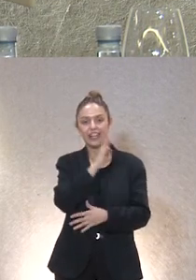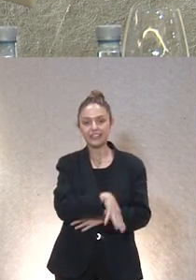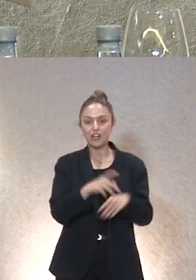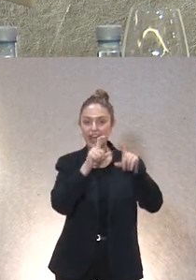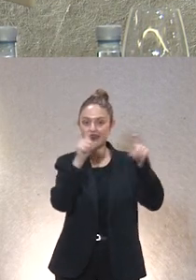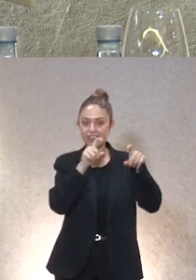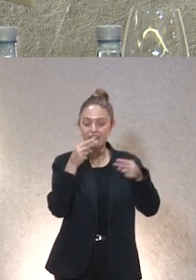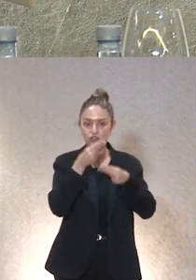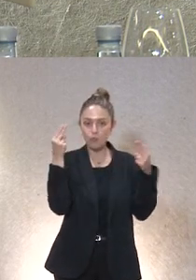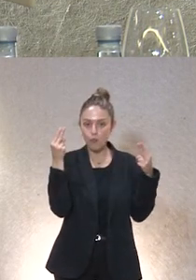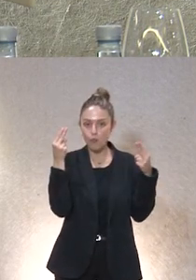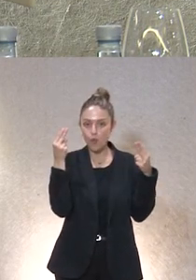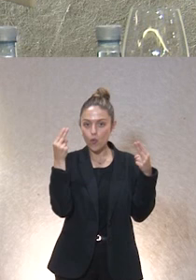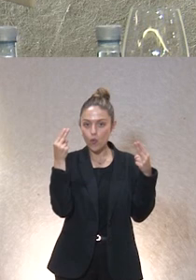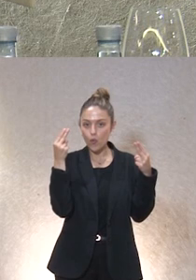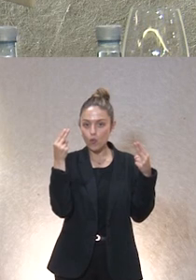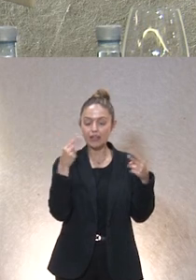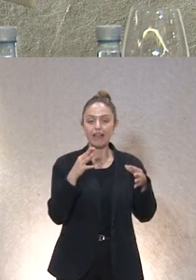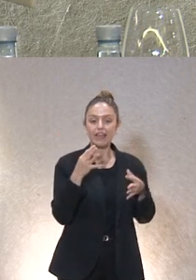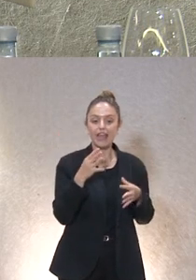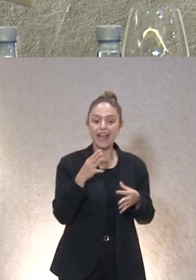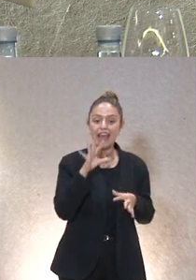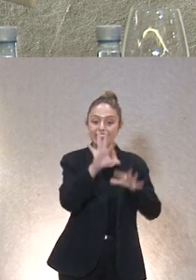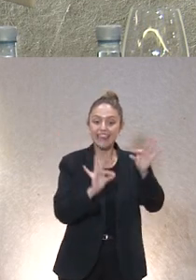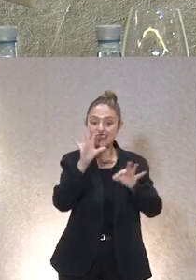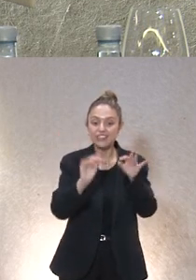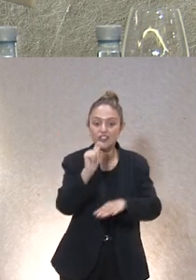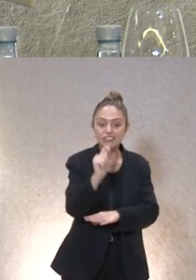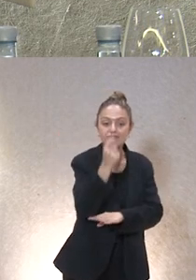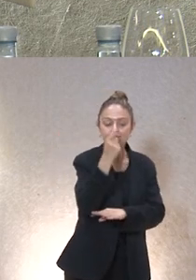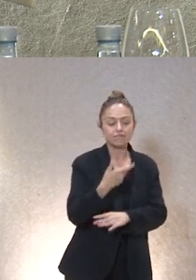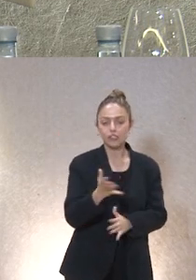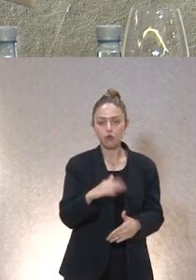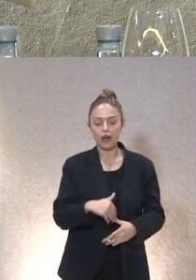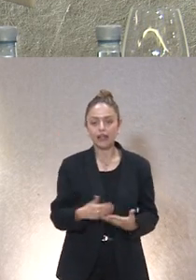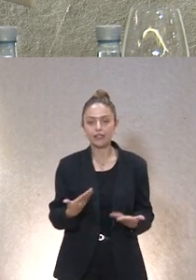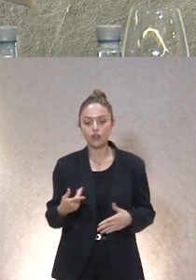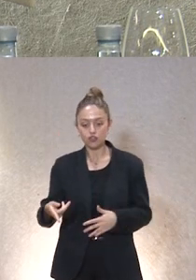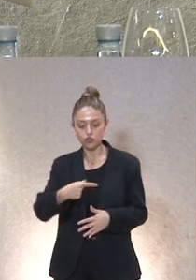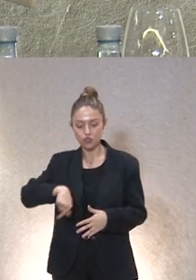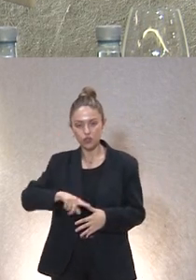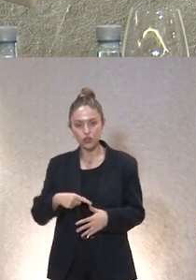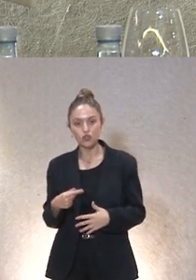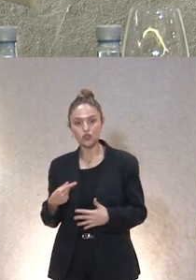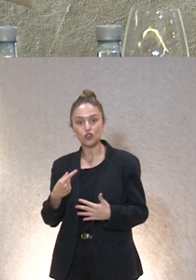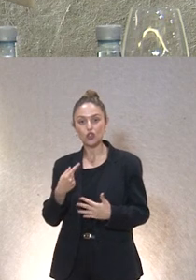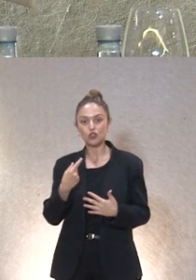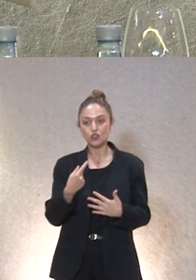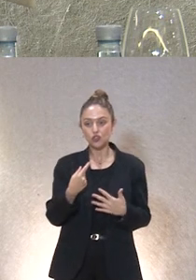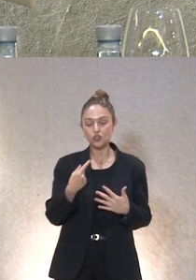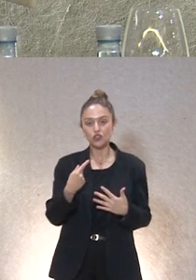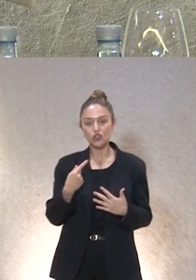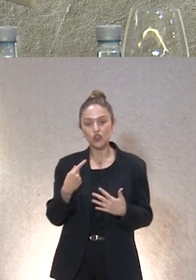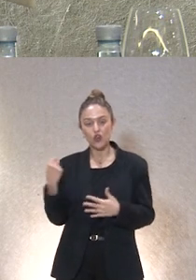hay entidades públicas de apoyo a la toma de decisiones en nuestro caso llevamos 36 años ya trabajando